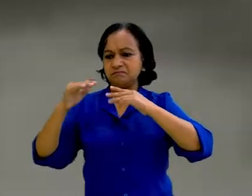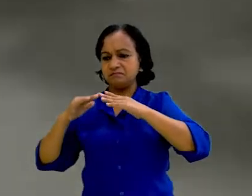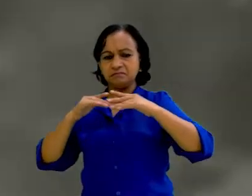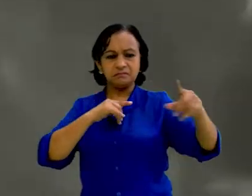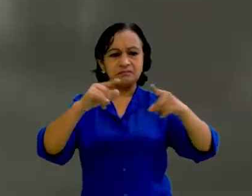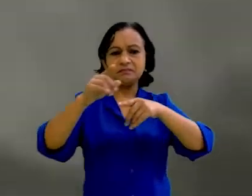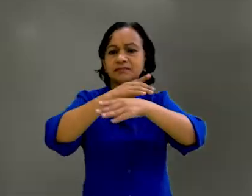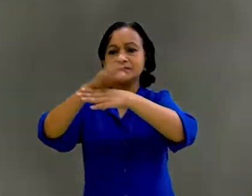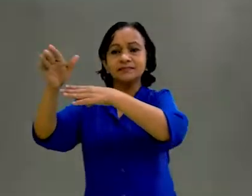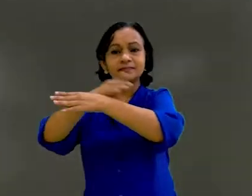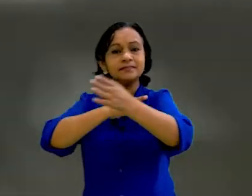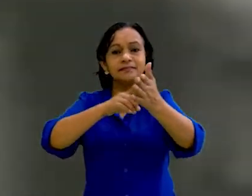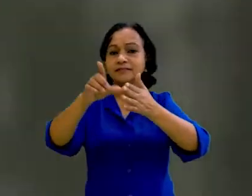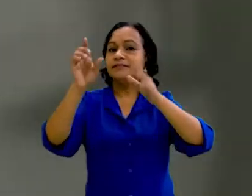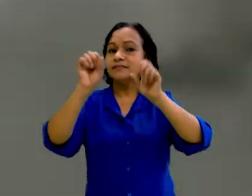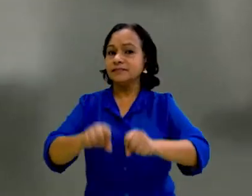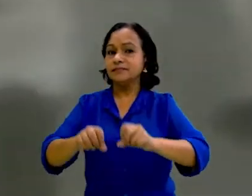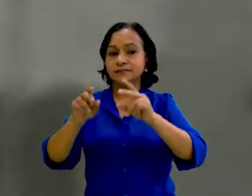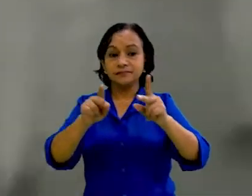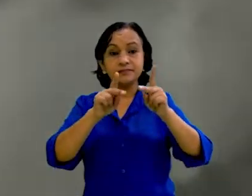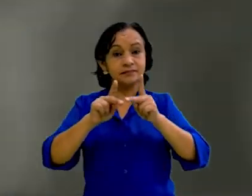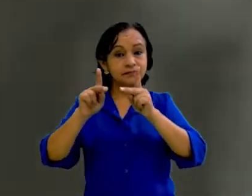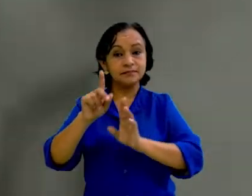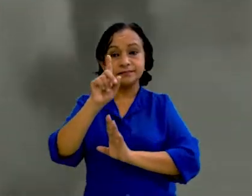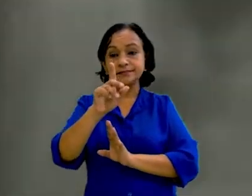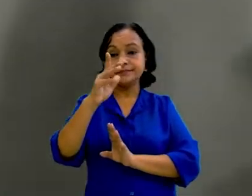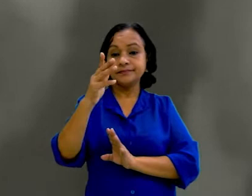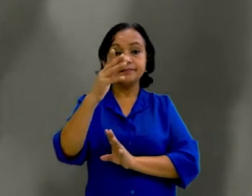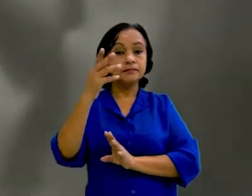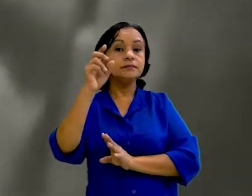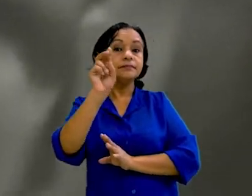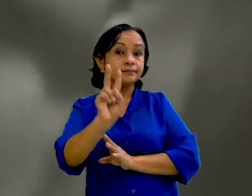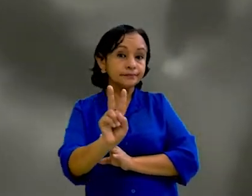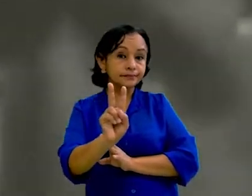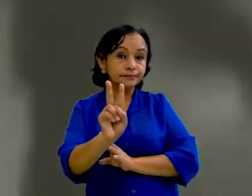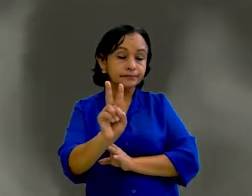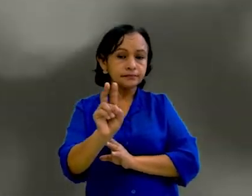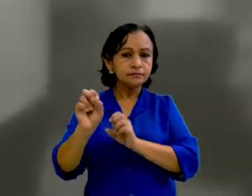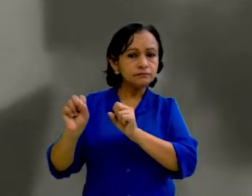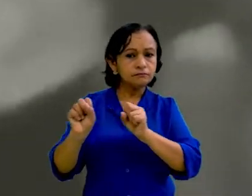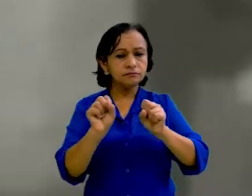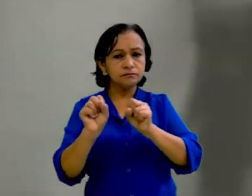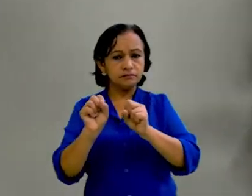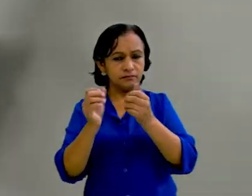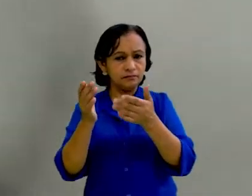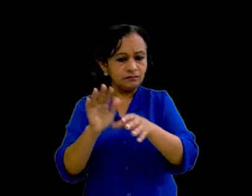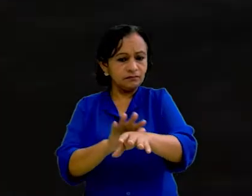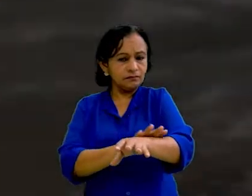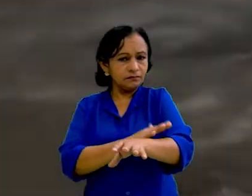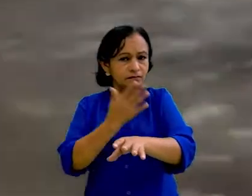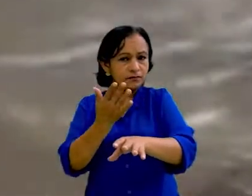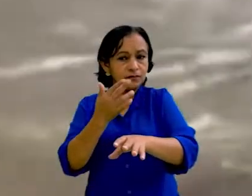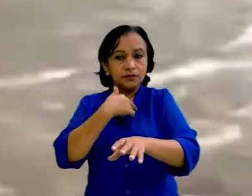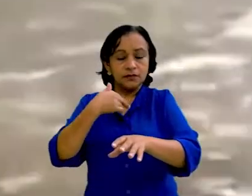hacia todas las direcciones posibles. En 1992, un inusual sismo poco perceptible en